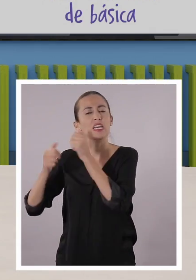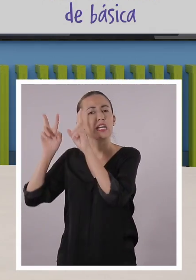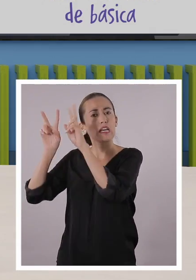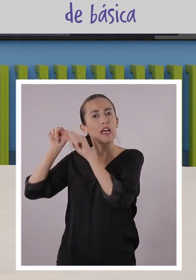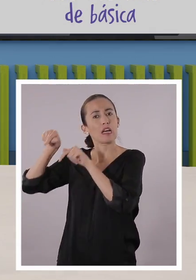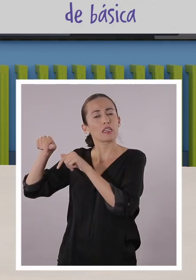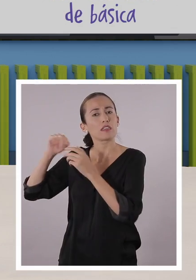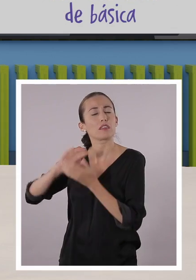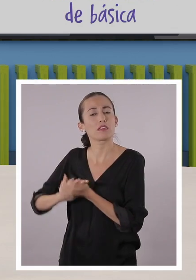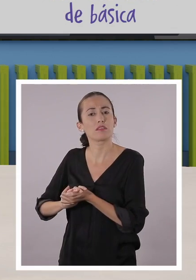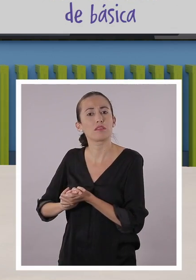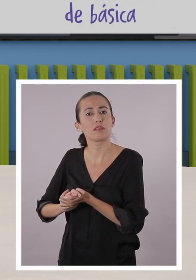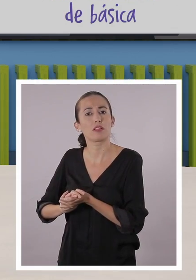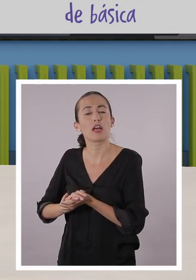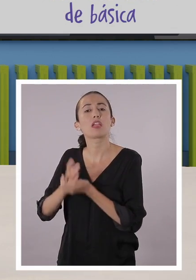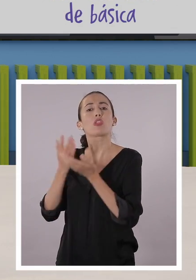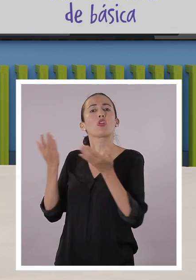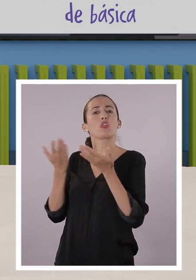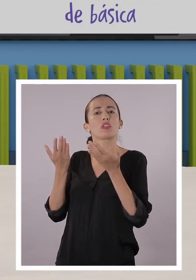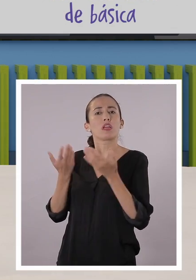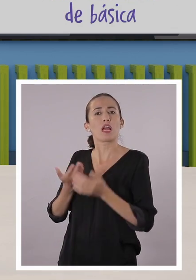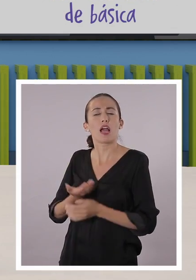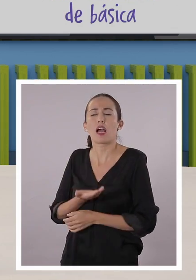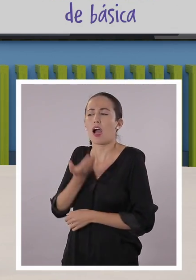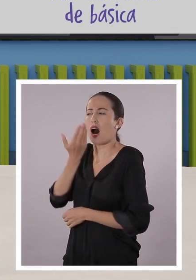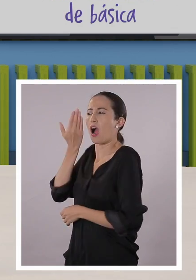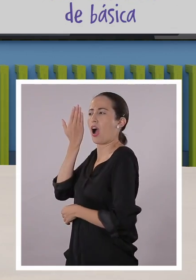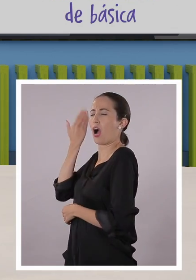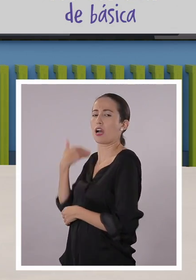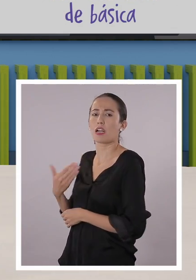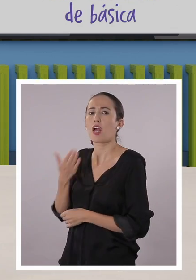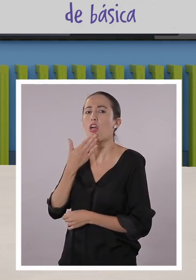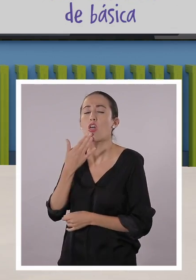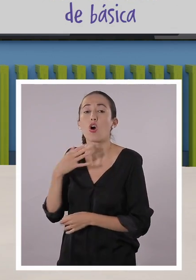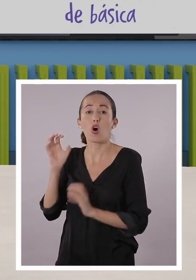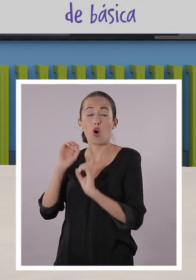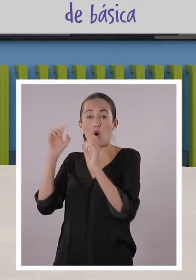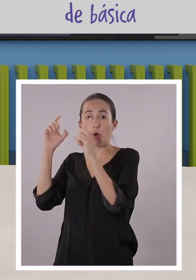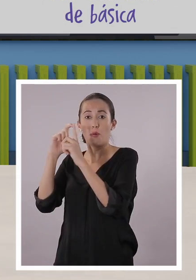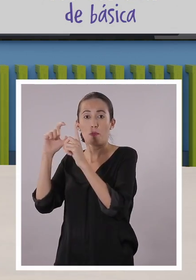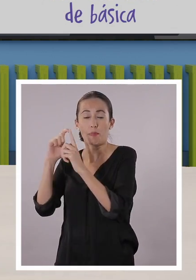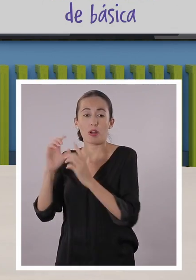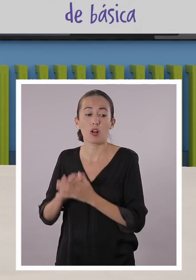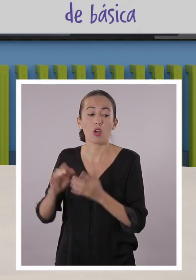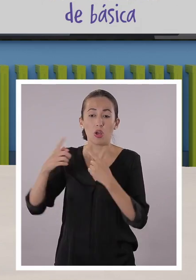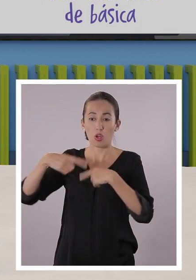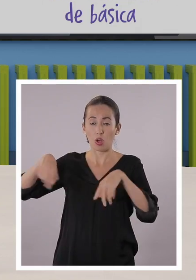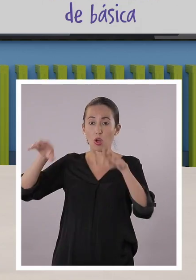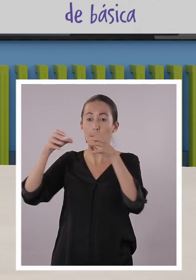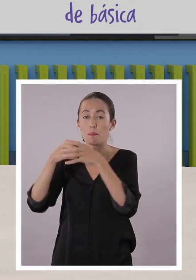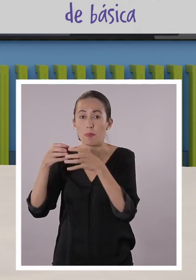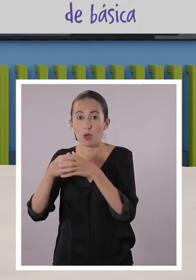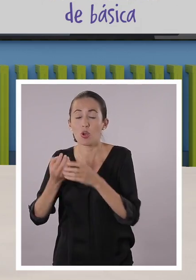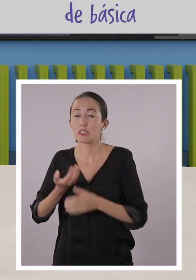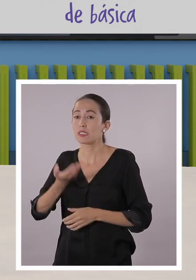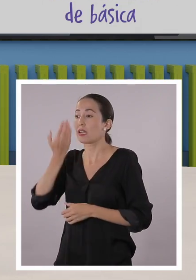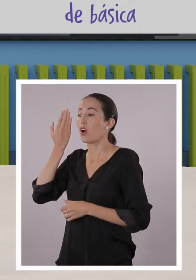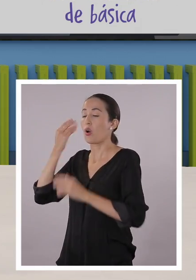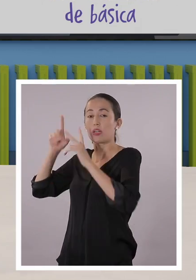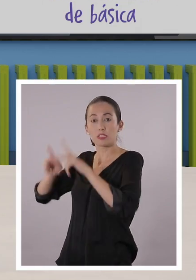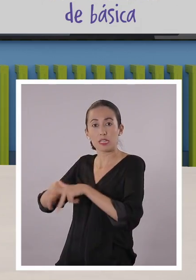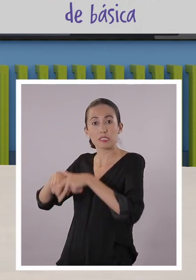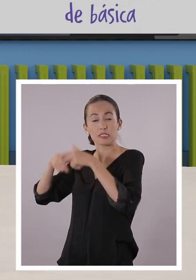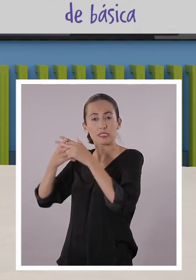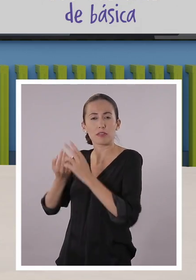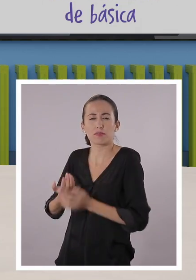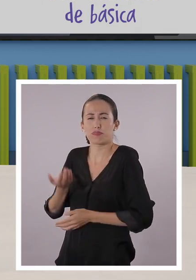otro lado. ponemos de dónde viene o un concepto. Ok, vamos de ahí. La época colonial inicia en el siglo